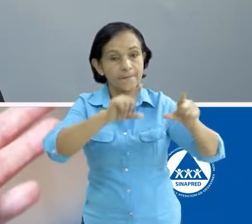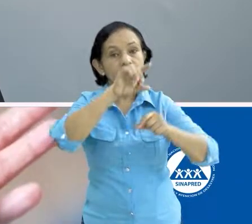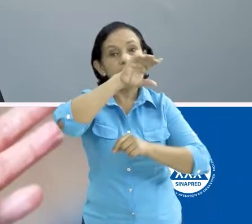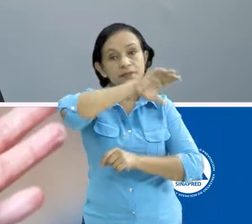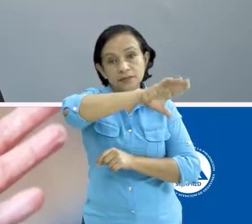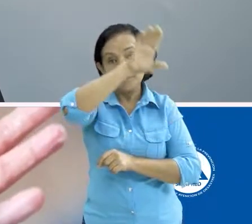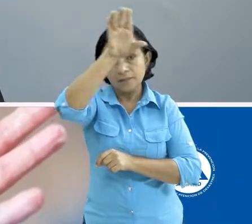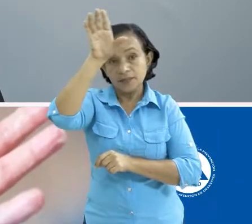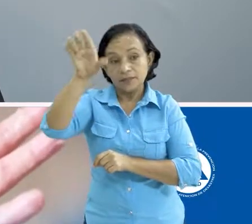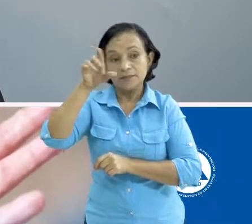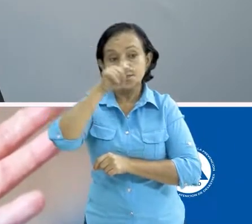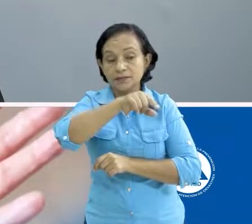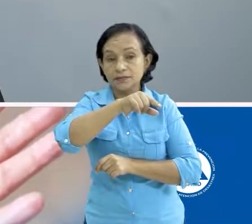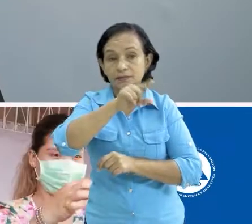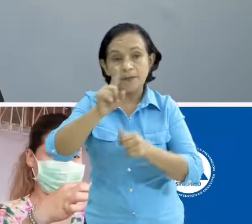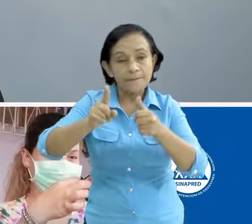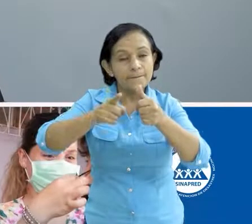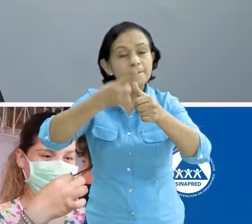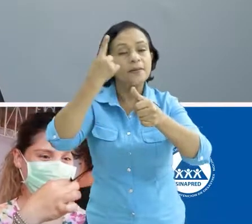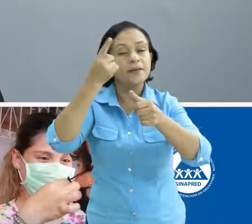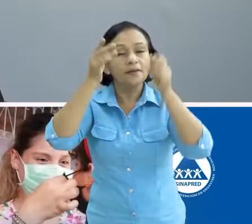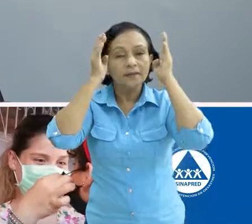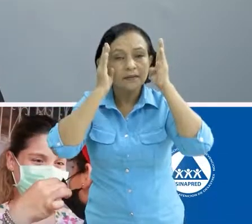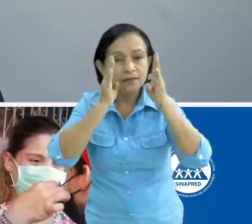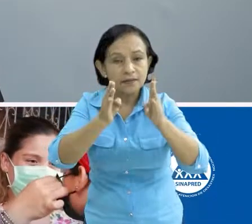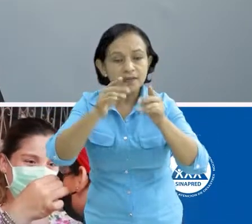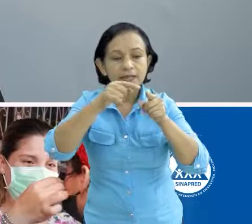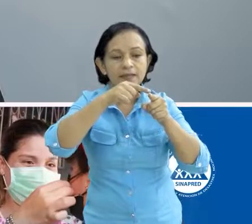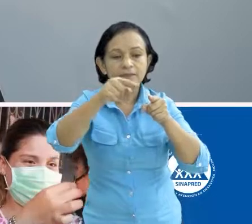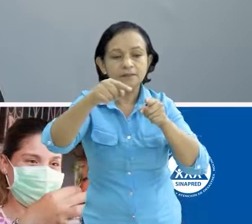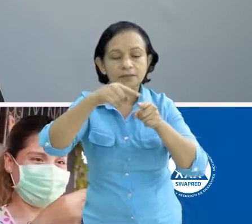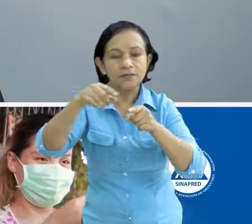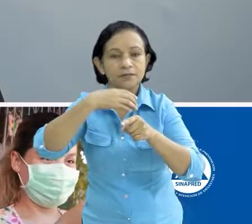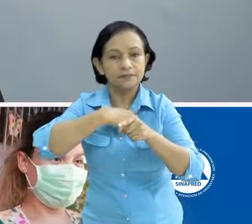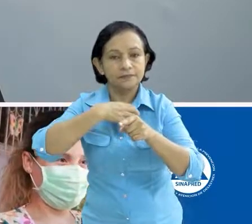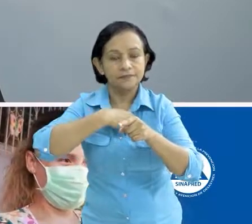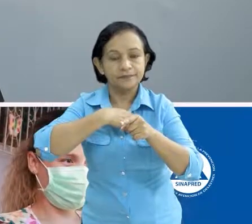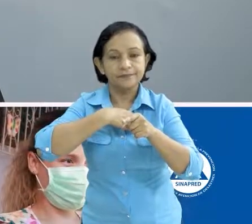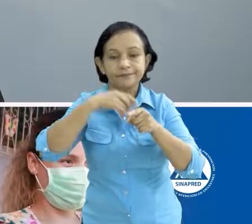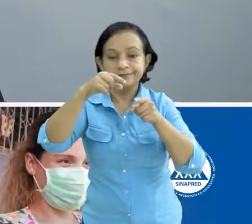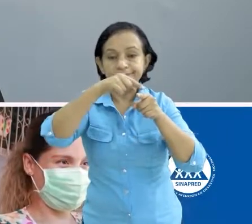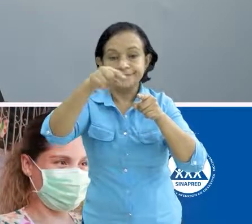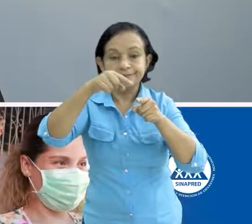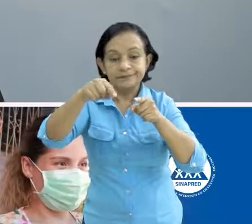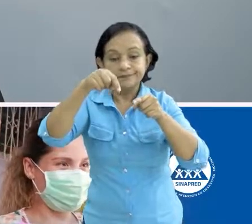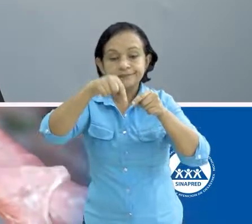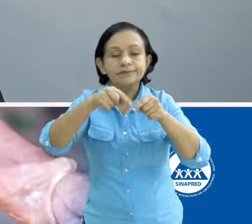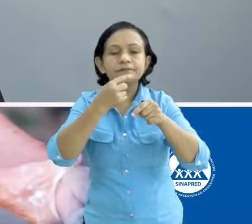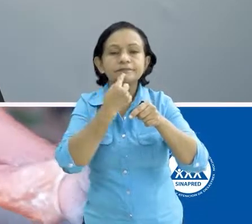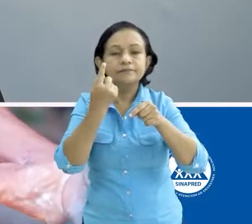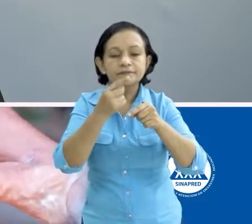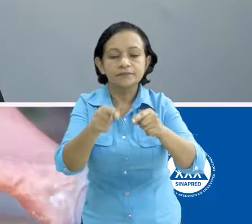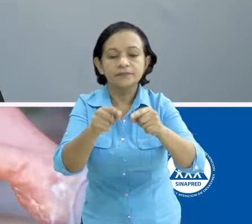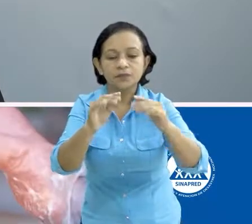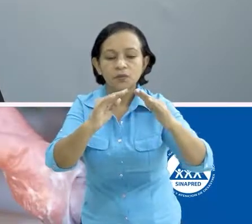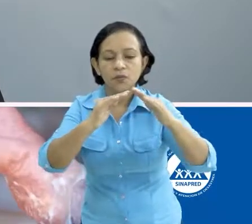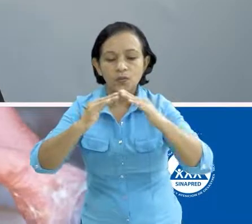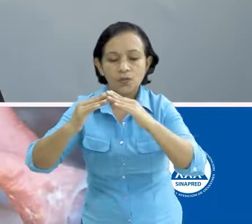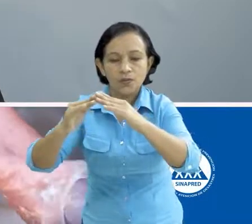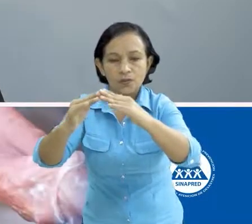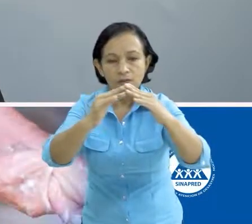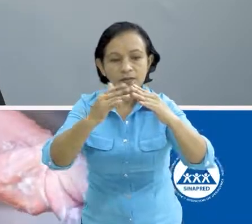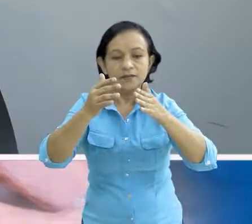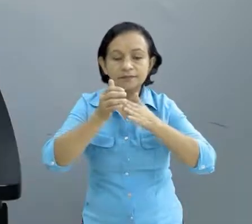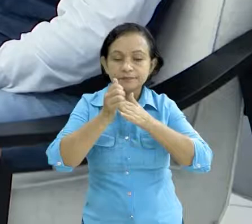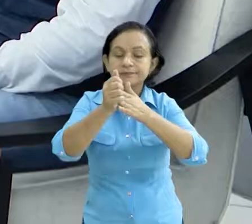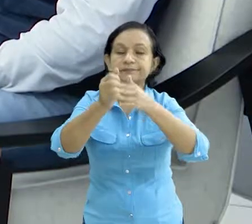departamental, tu primer nivel de atención es el municipio. Y los municipios, su primer nivel de atención son las comunidades. A través